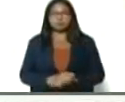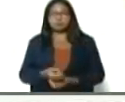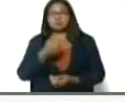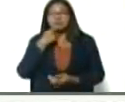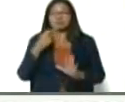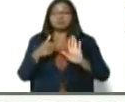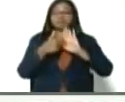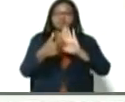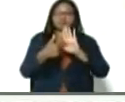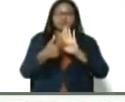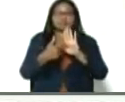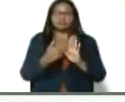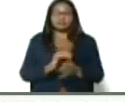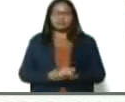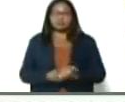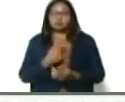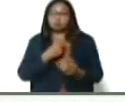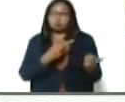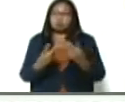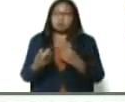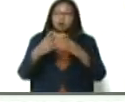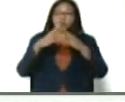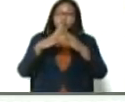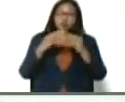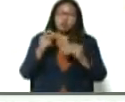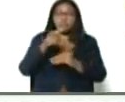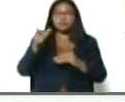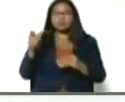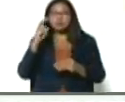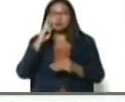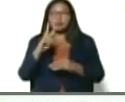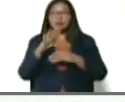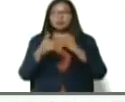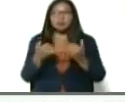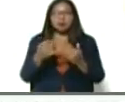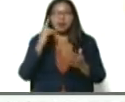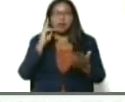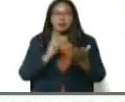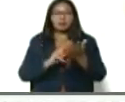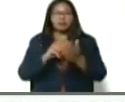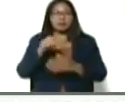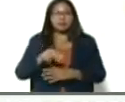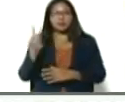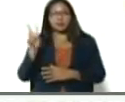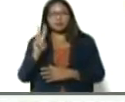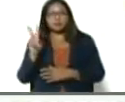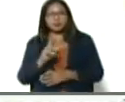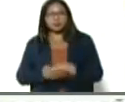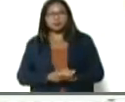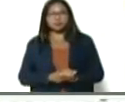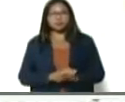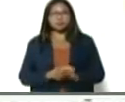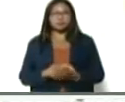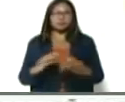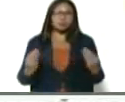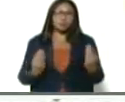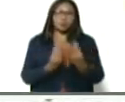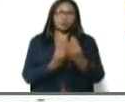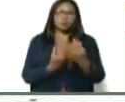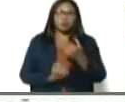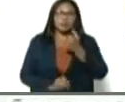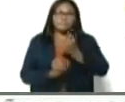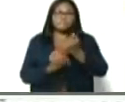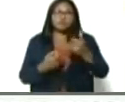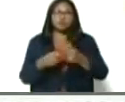imagen que invitamos a que todo el mundo lo vea, esta es la verdad de Venezuela, presidente, juntos, con su